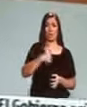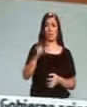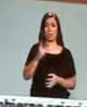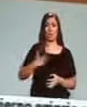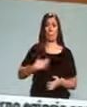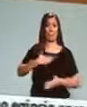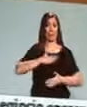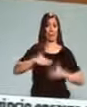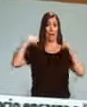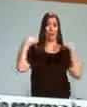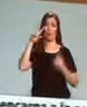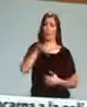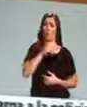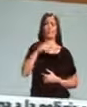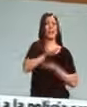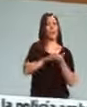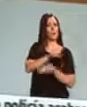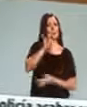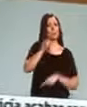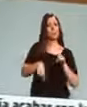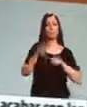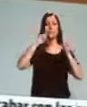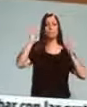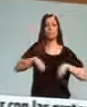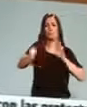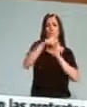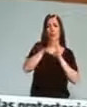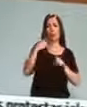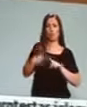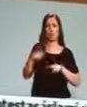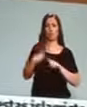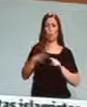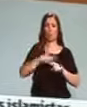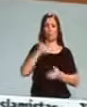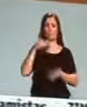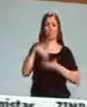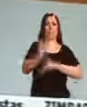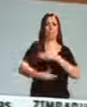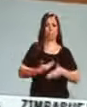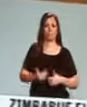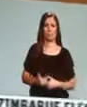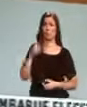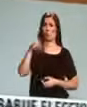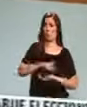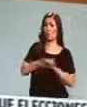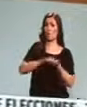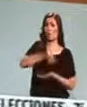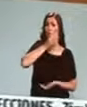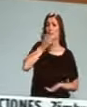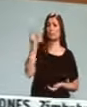corresponde salvo para referirme a las medidas que impidan su proliferación. Comentaré